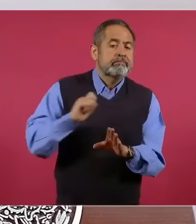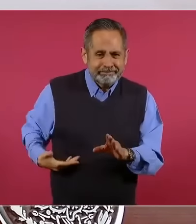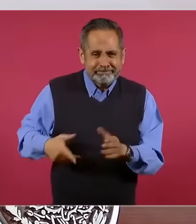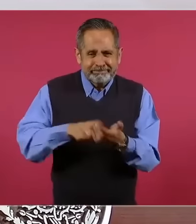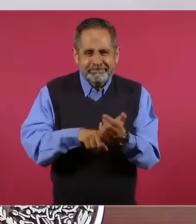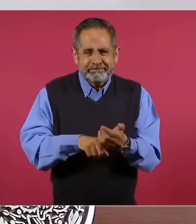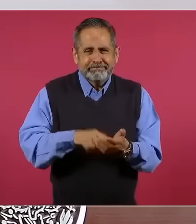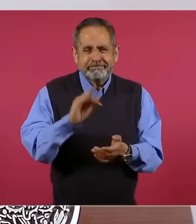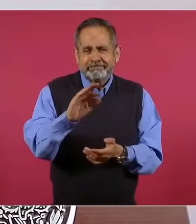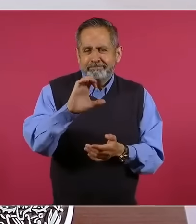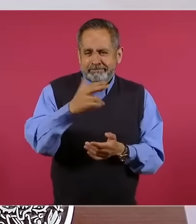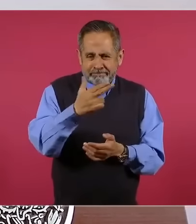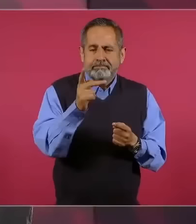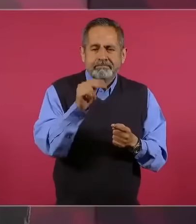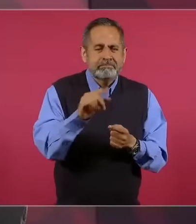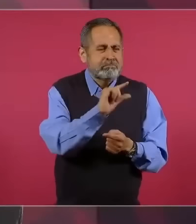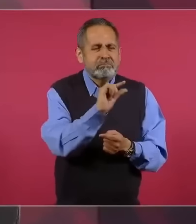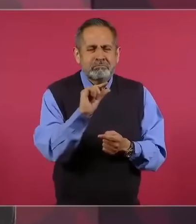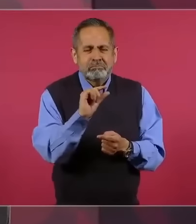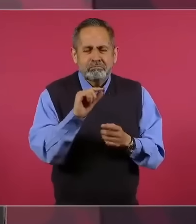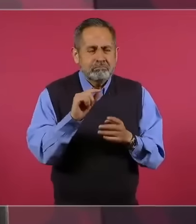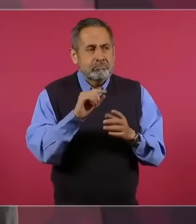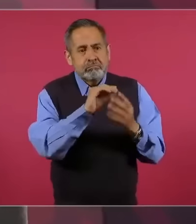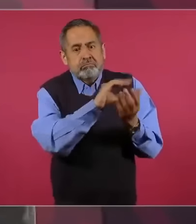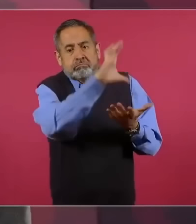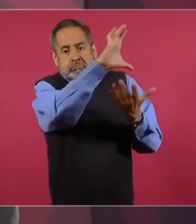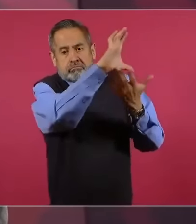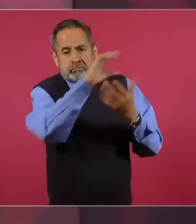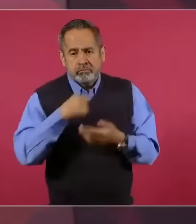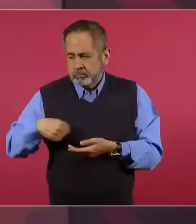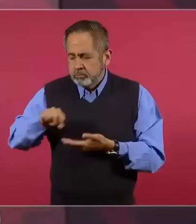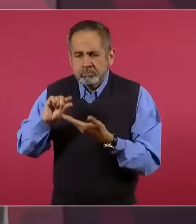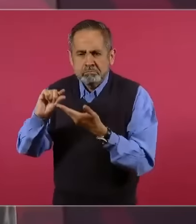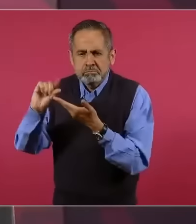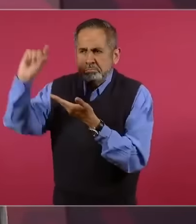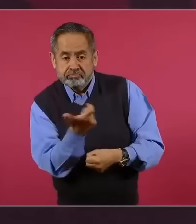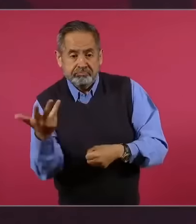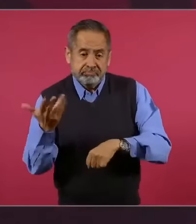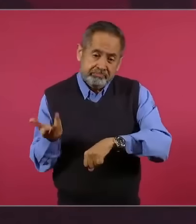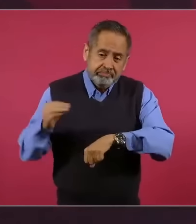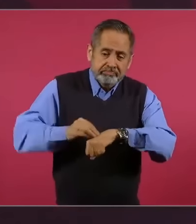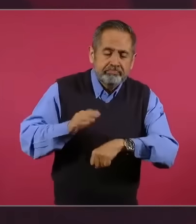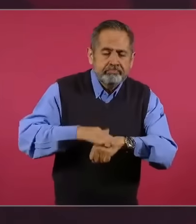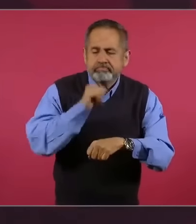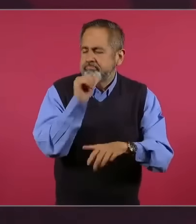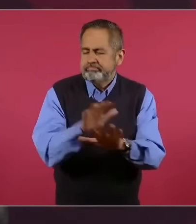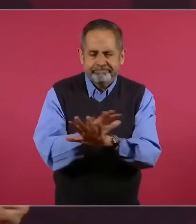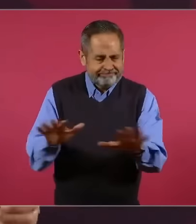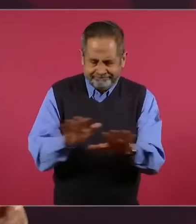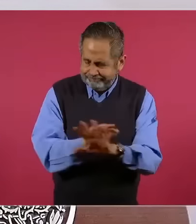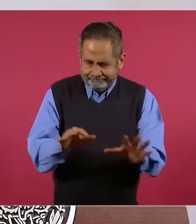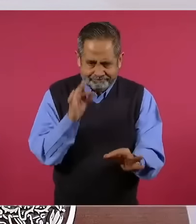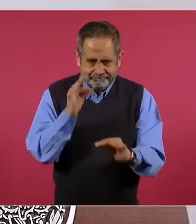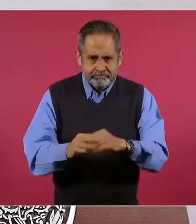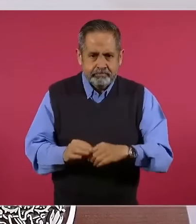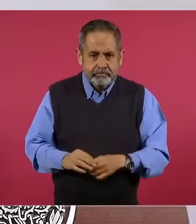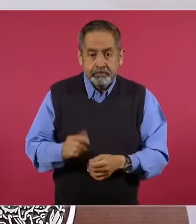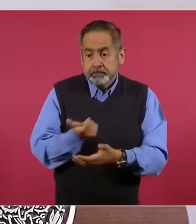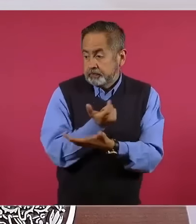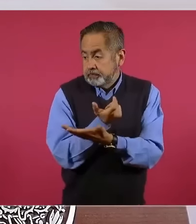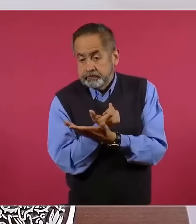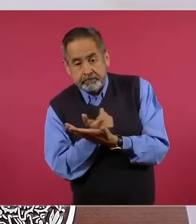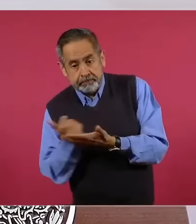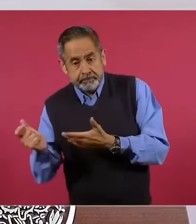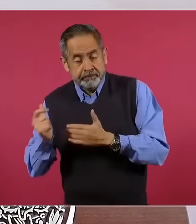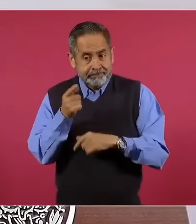deuda Calderón y Peña Nieto. Sin aumentar los precios de los combustibles, aumentando el salario como